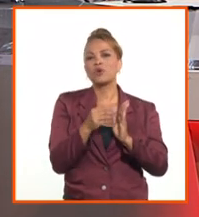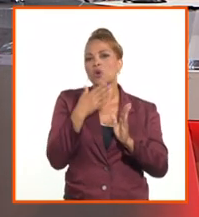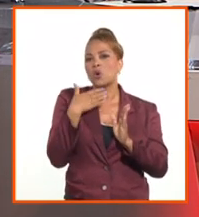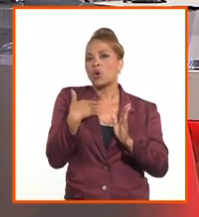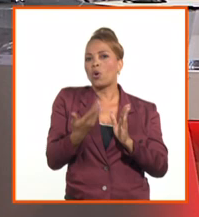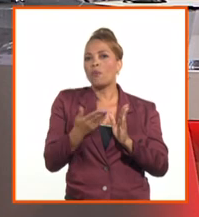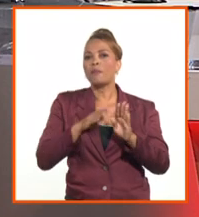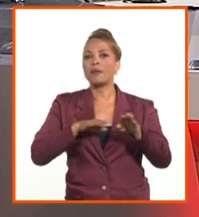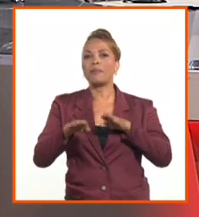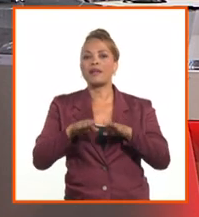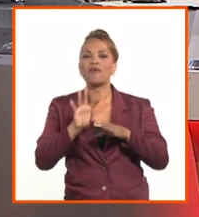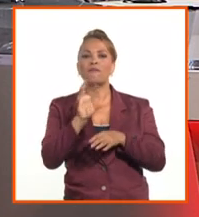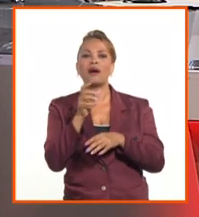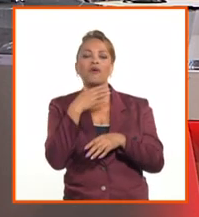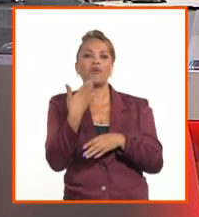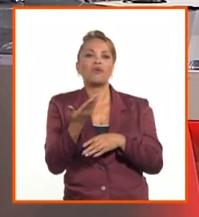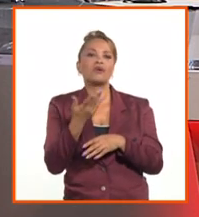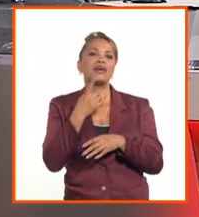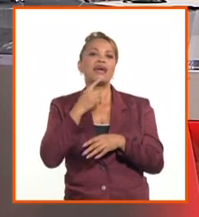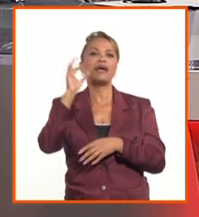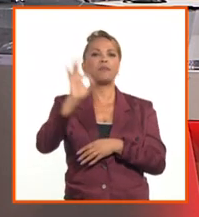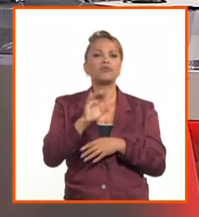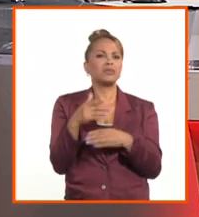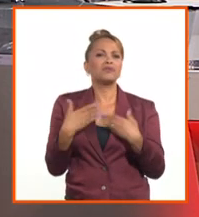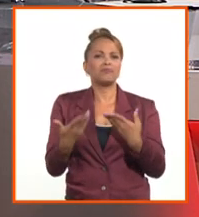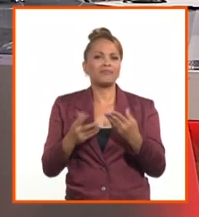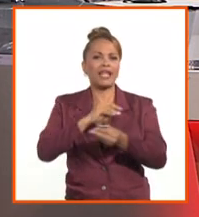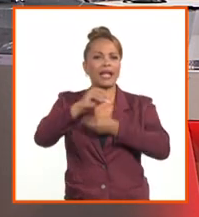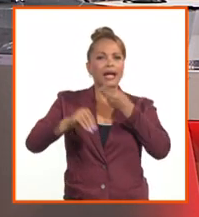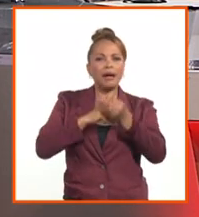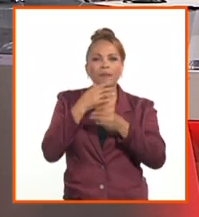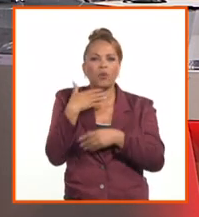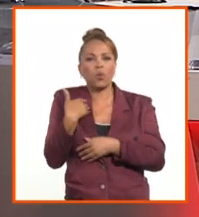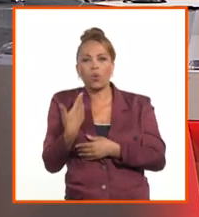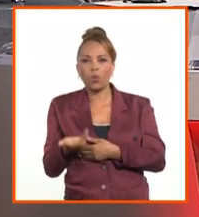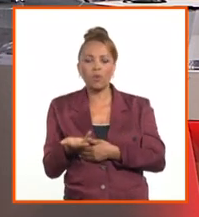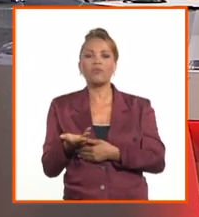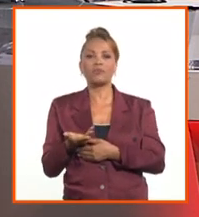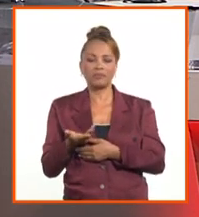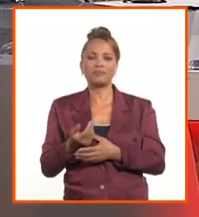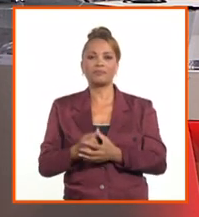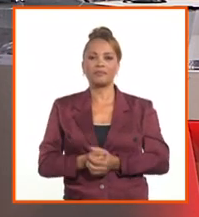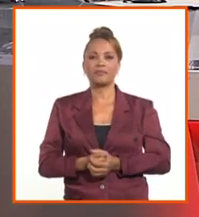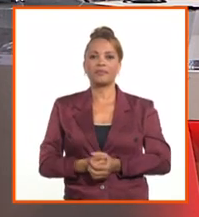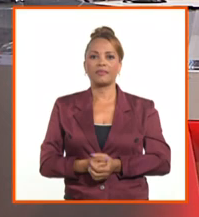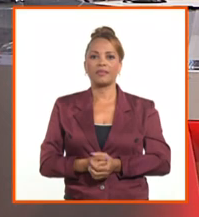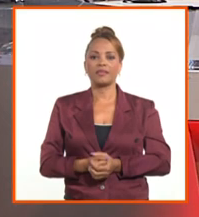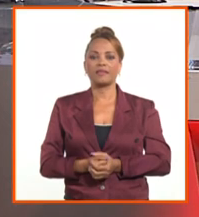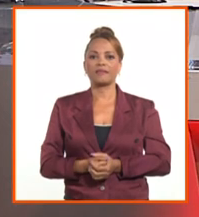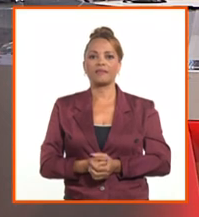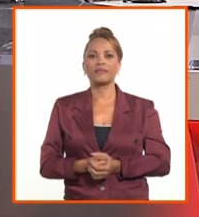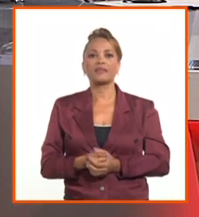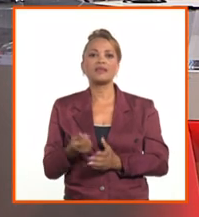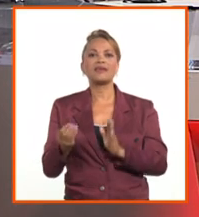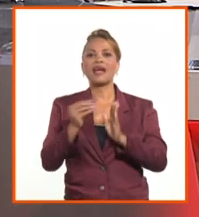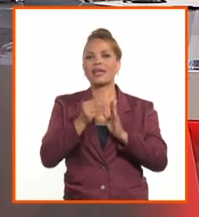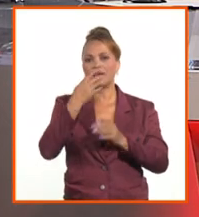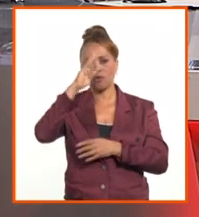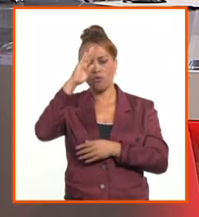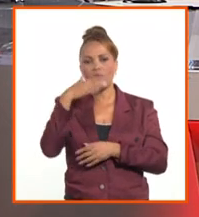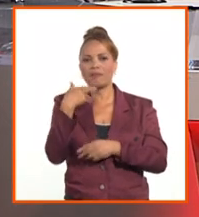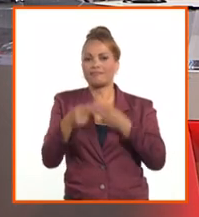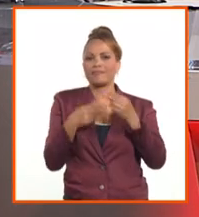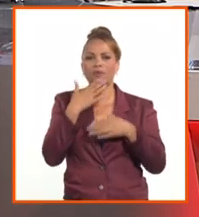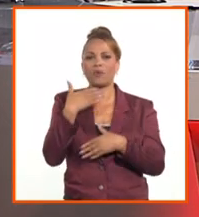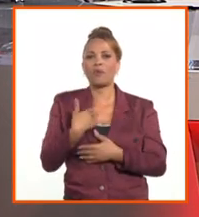sistema bancario? ¿Cuál va a ser la tasa de cambio? ¿En base a qué se ha decidido esa tasa de cambio? ¿Cómo se va a implementar en todo el país? Bueno,